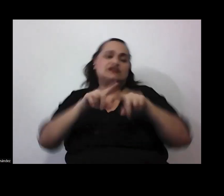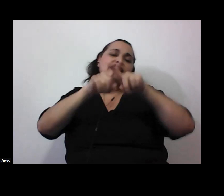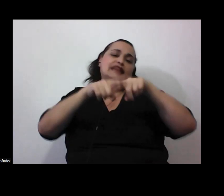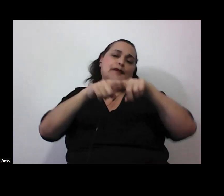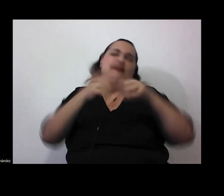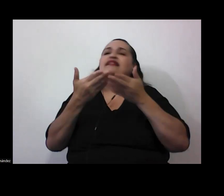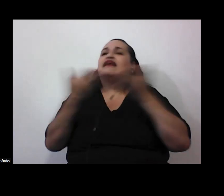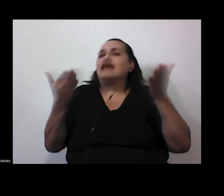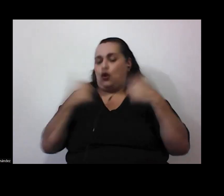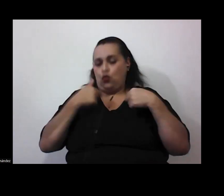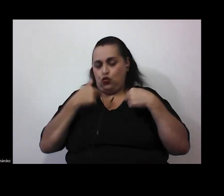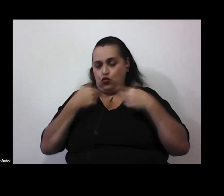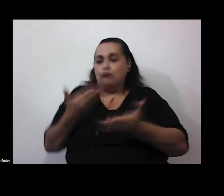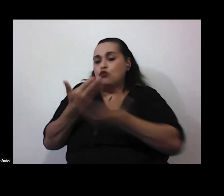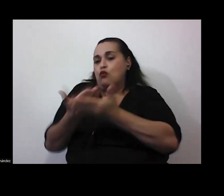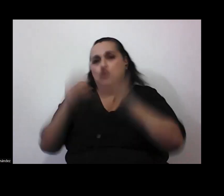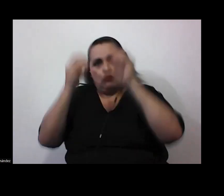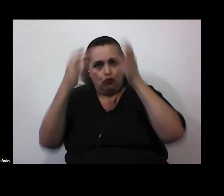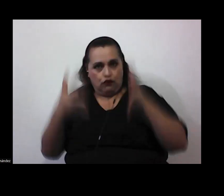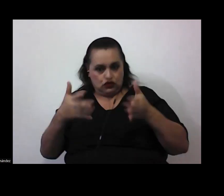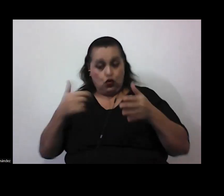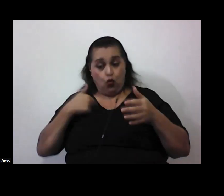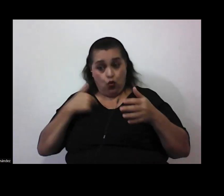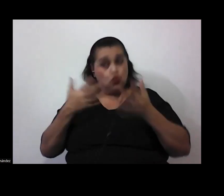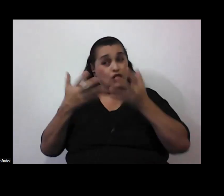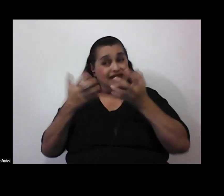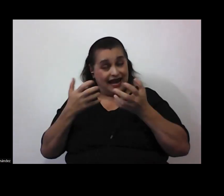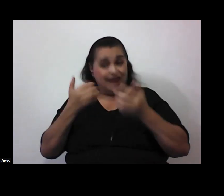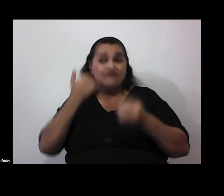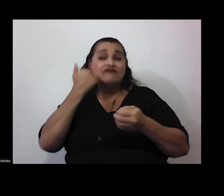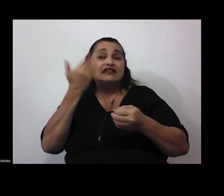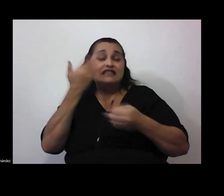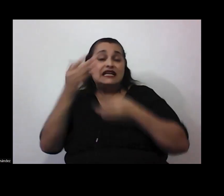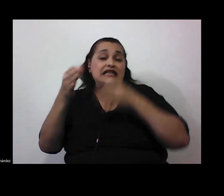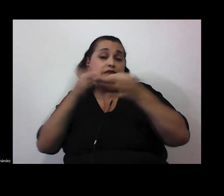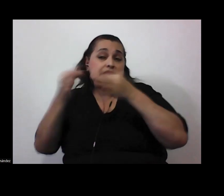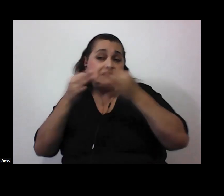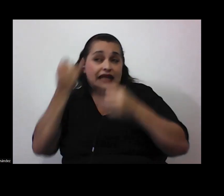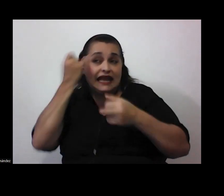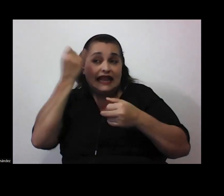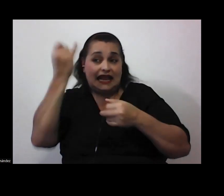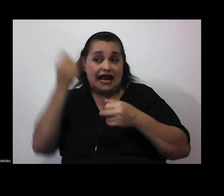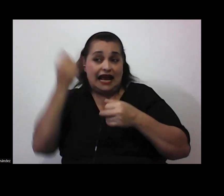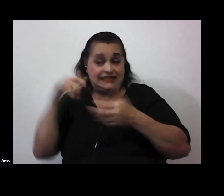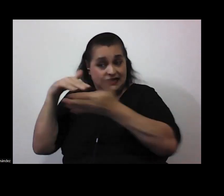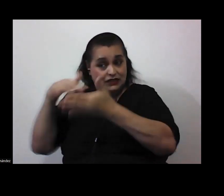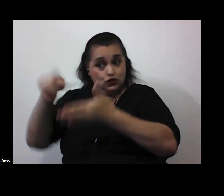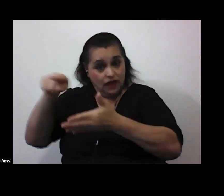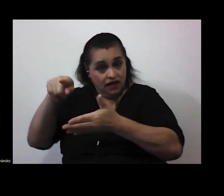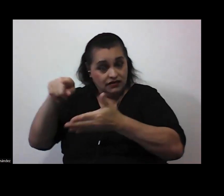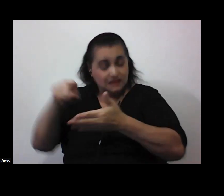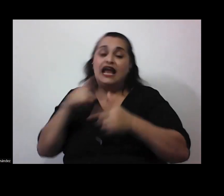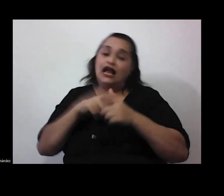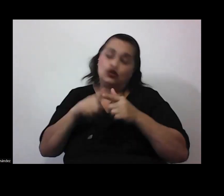propone como docente si lo que uno se propone es facilitar la explicitación de las ideas de los y las estudiantes entonces